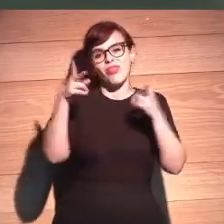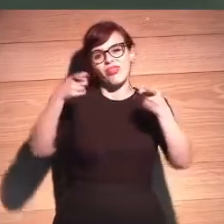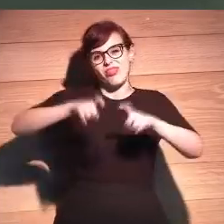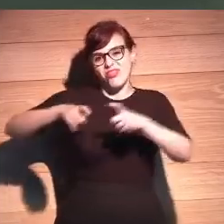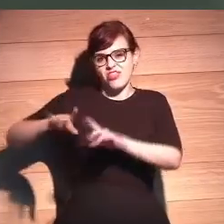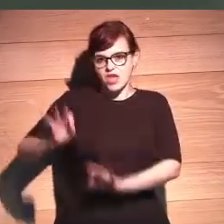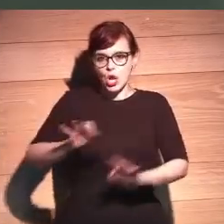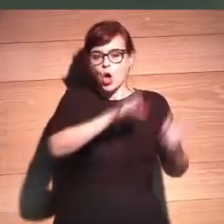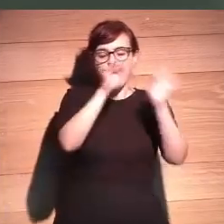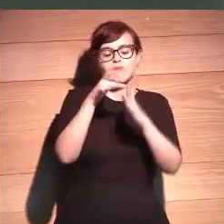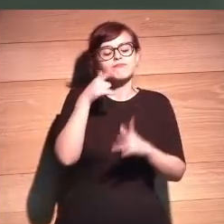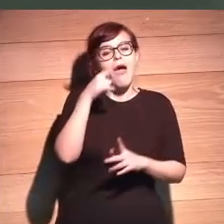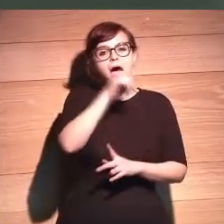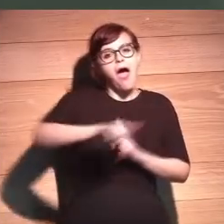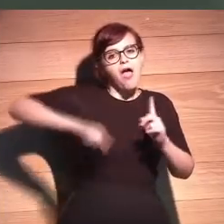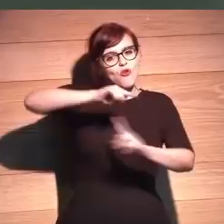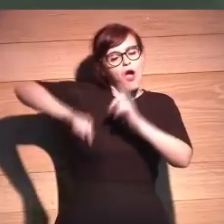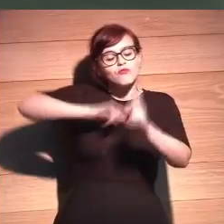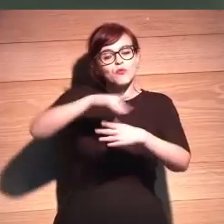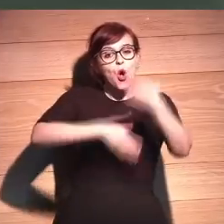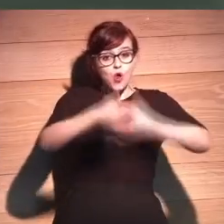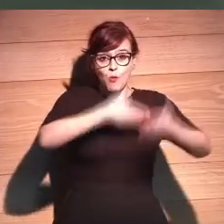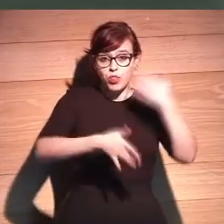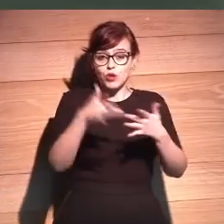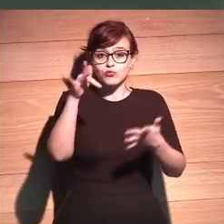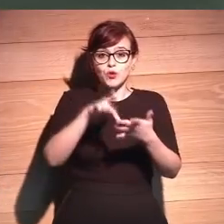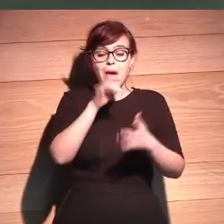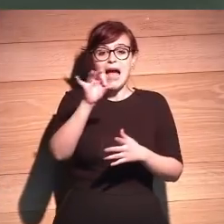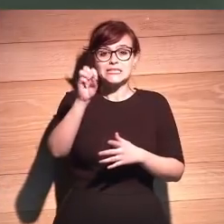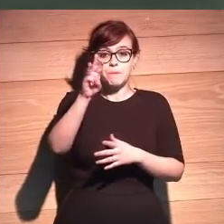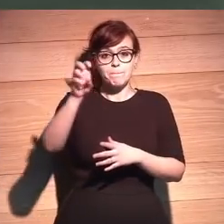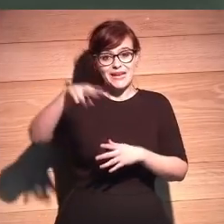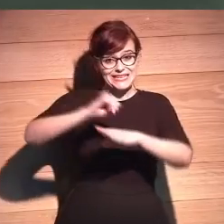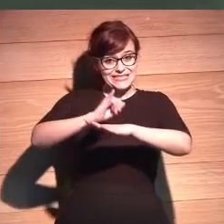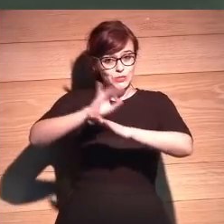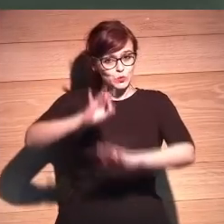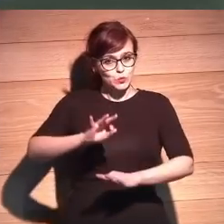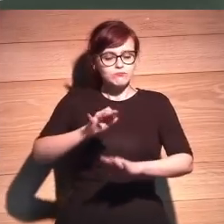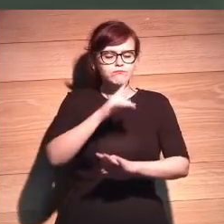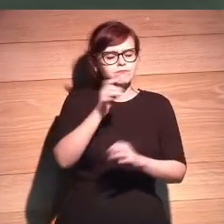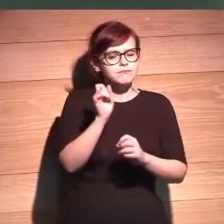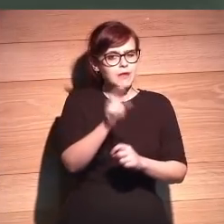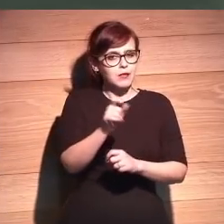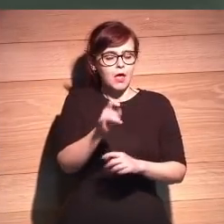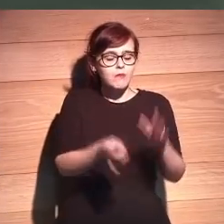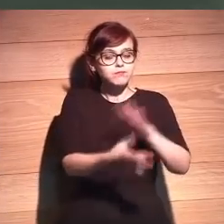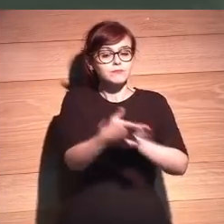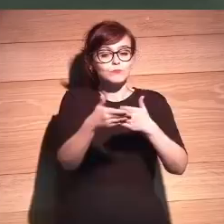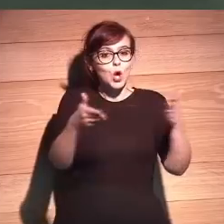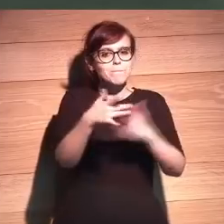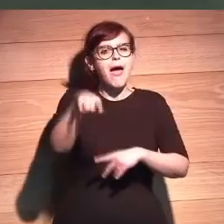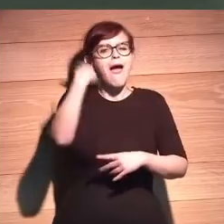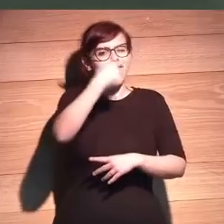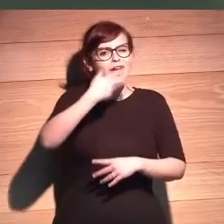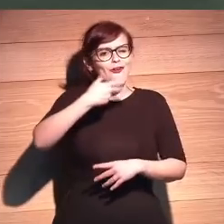emprendemos cada año es este ciclo en colaboración con el Aspen Institute en el que muchos de ustedes, he visto ya